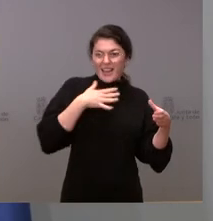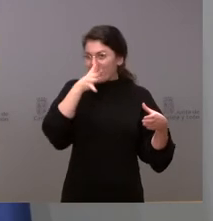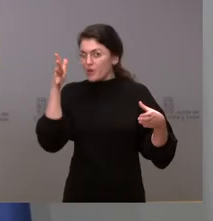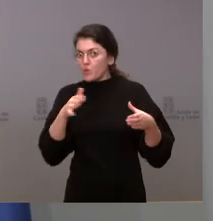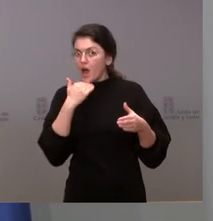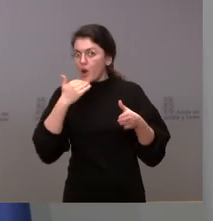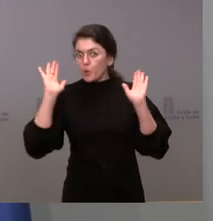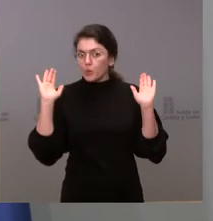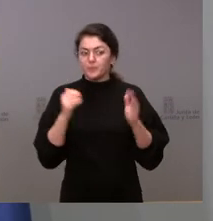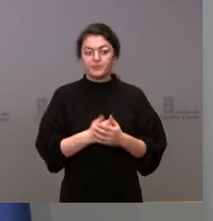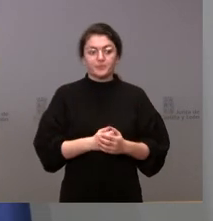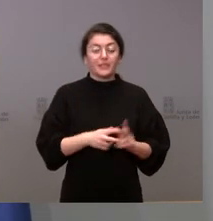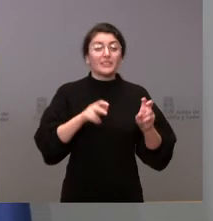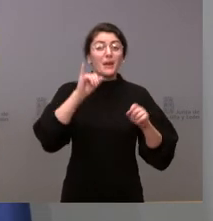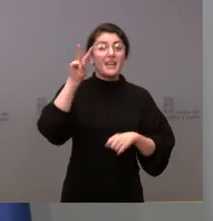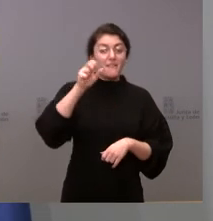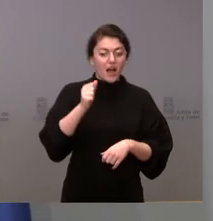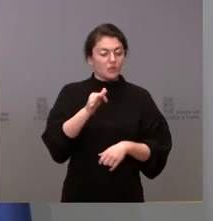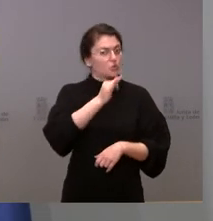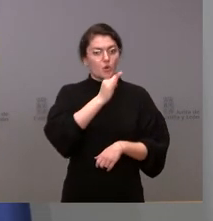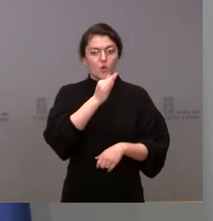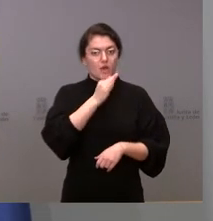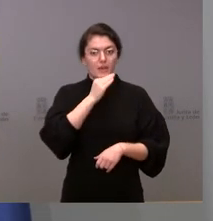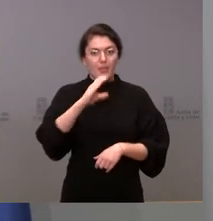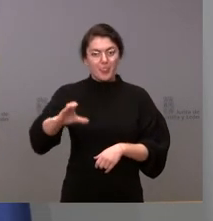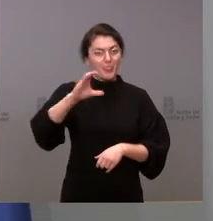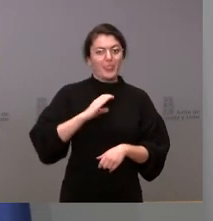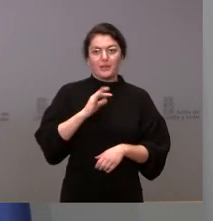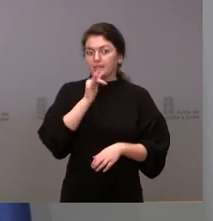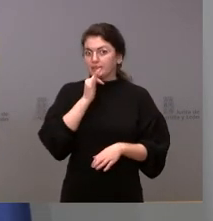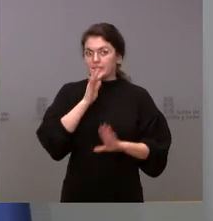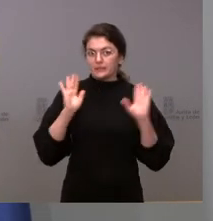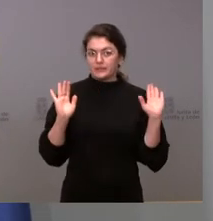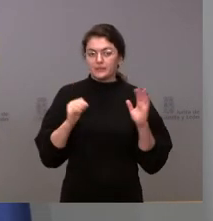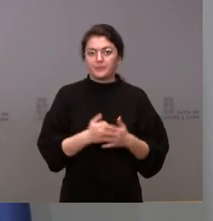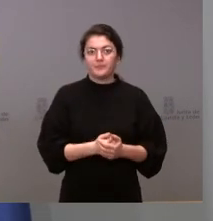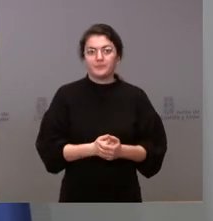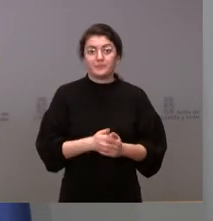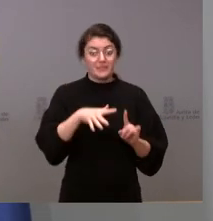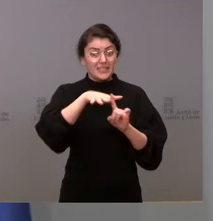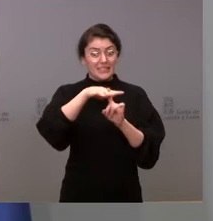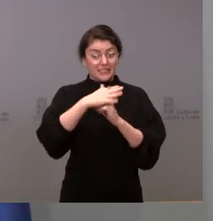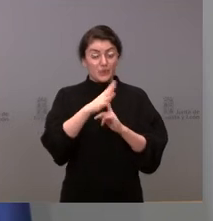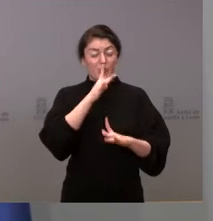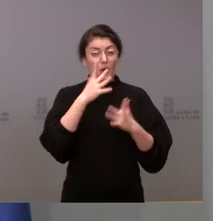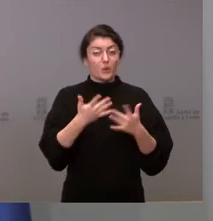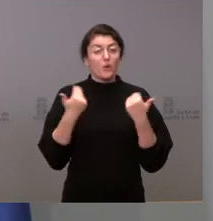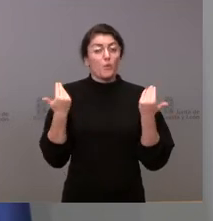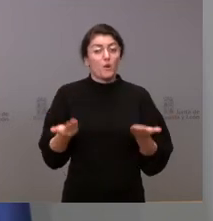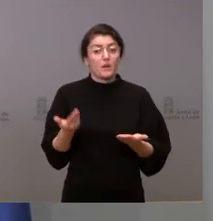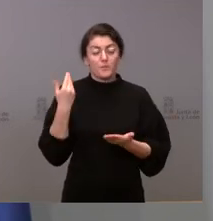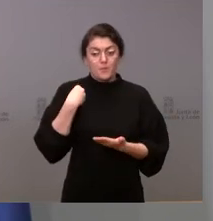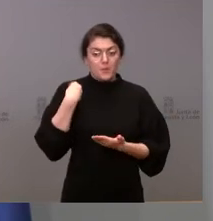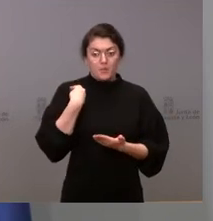El tema del IVA pues todavía no hemos recibido estos fondos ahí la situación actual es la última que pude